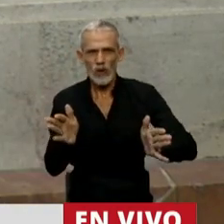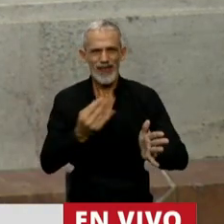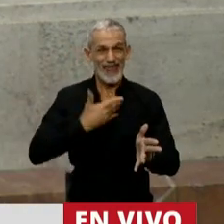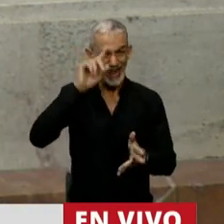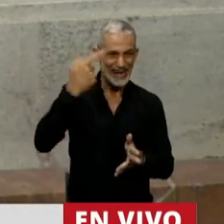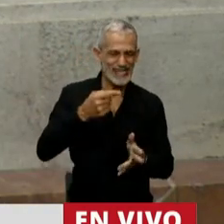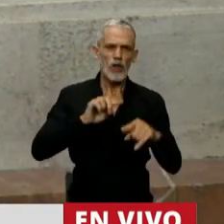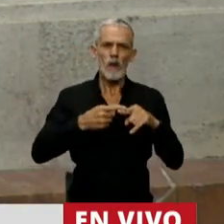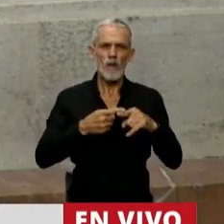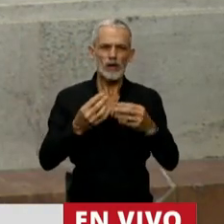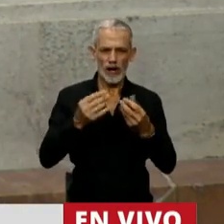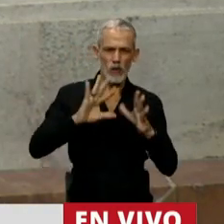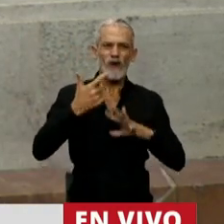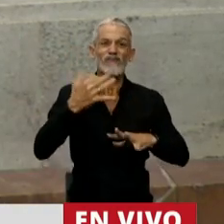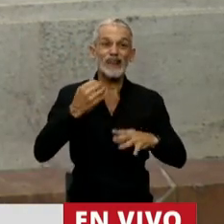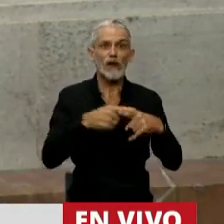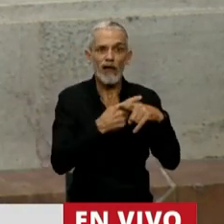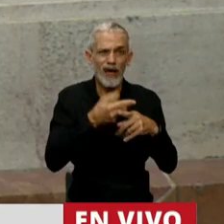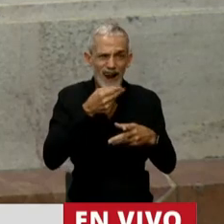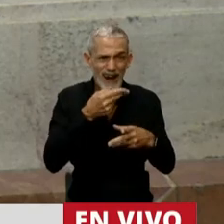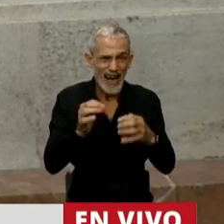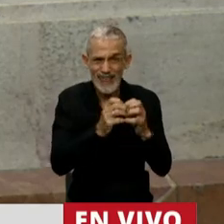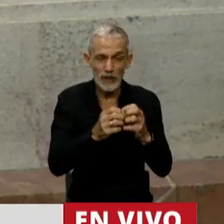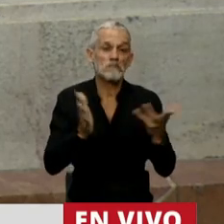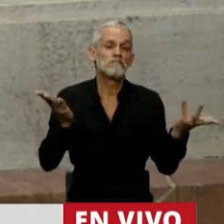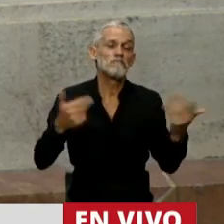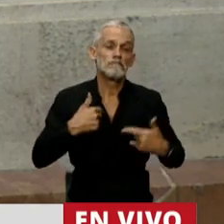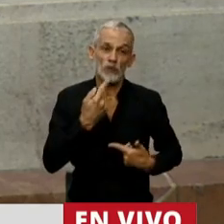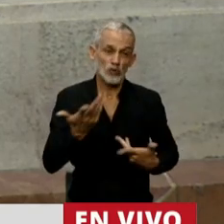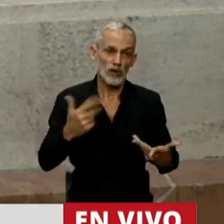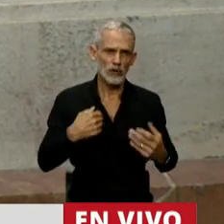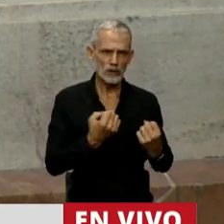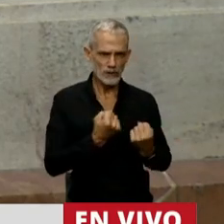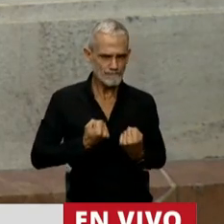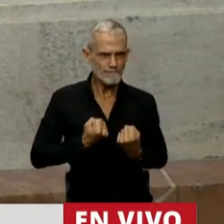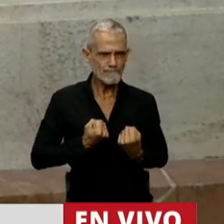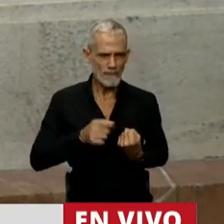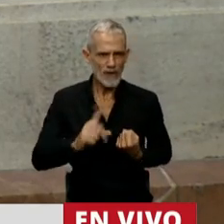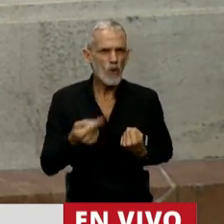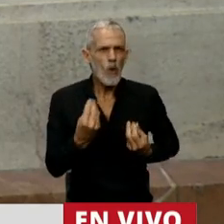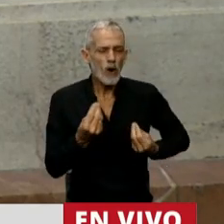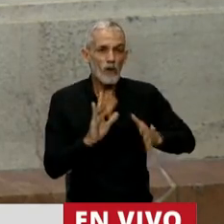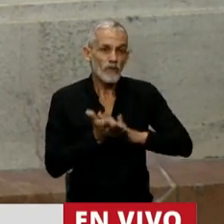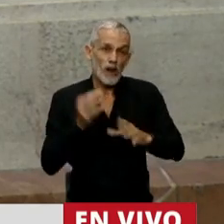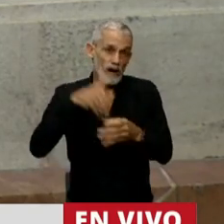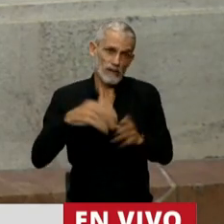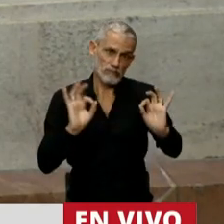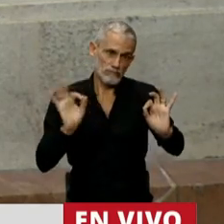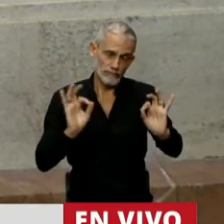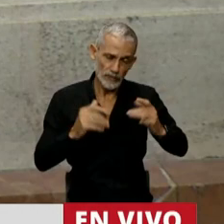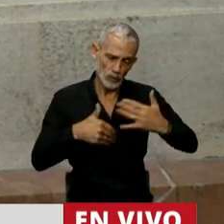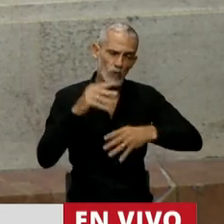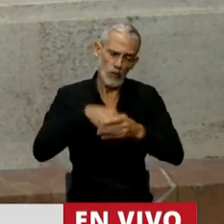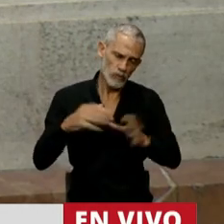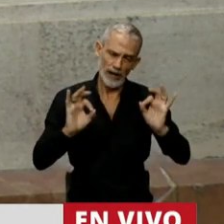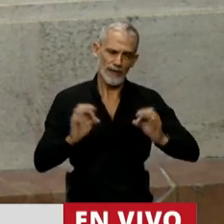y ante la falta de un verdadero debate, solo puedo expresar esa resistencia a través de la abstención. Y eso es lo que voy a